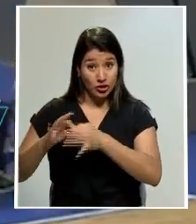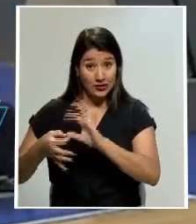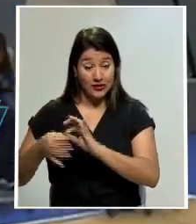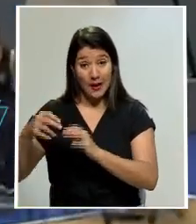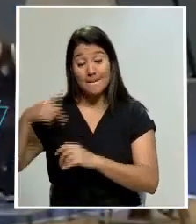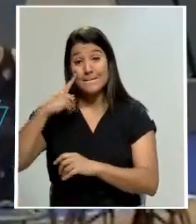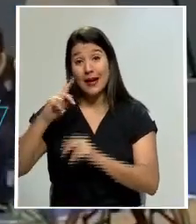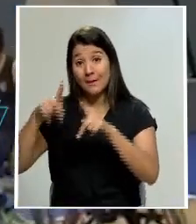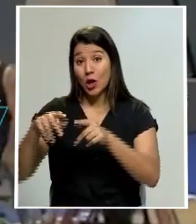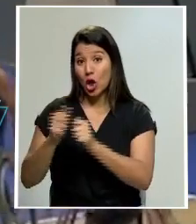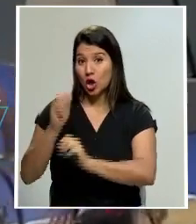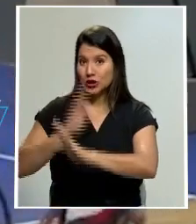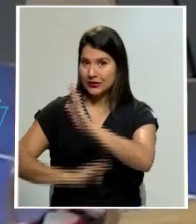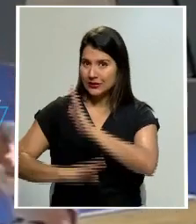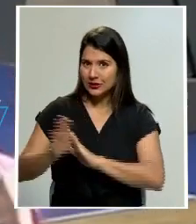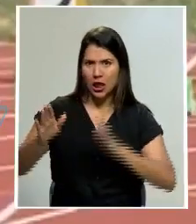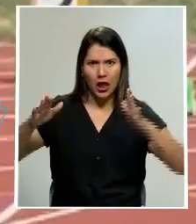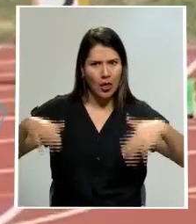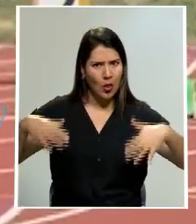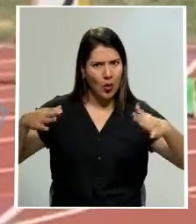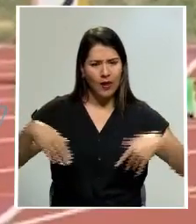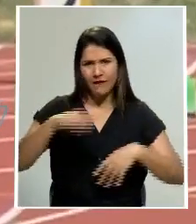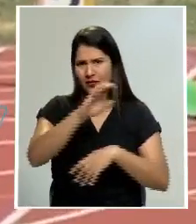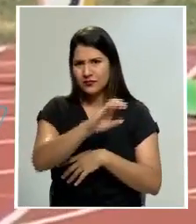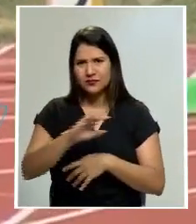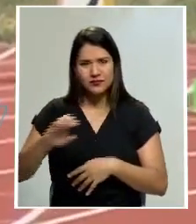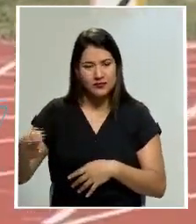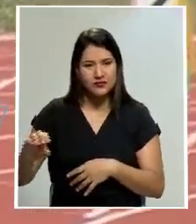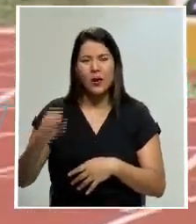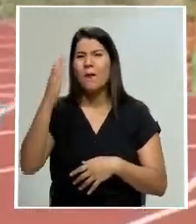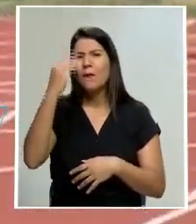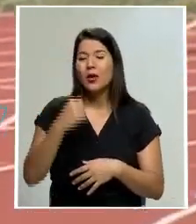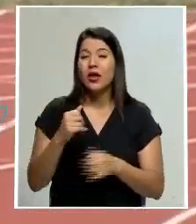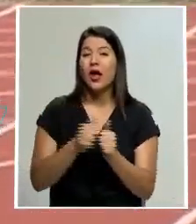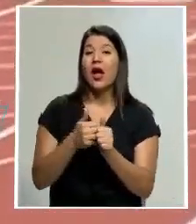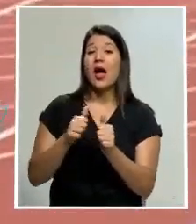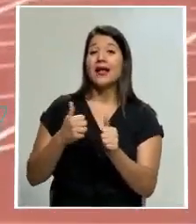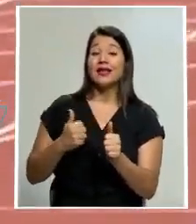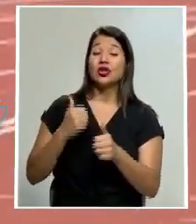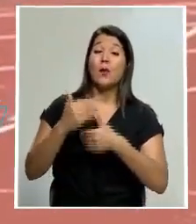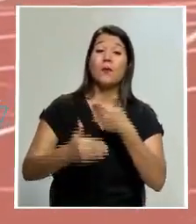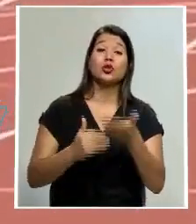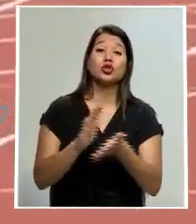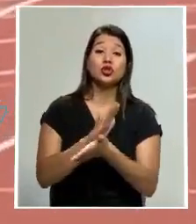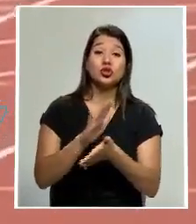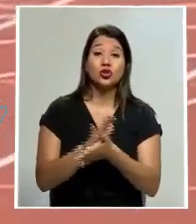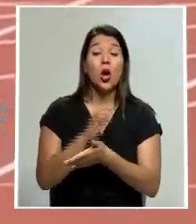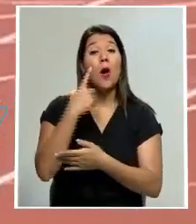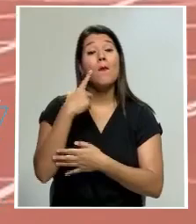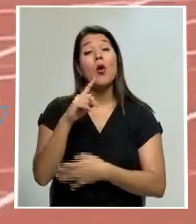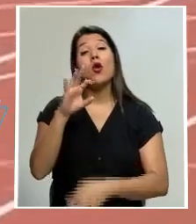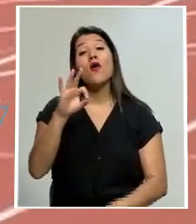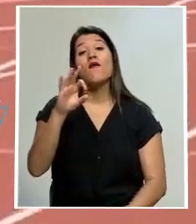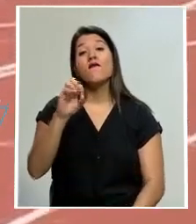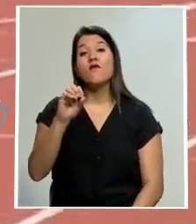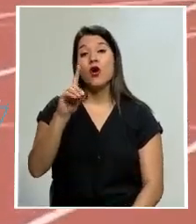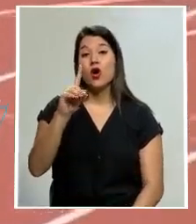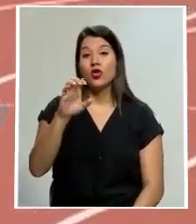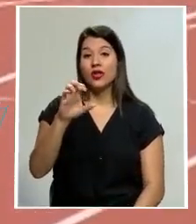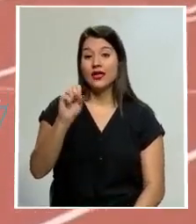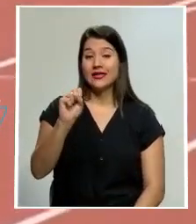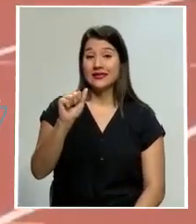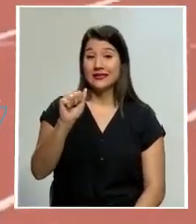ha sido girado al Comité Olímpico Nacional debido a un atraso en el papeleo por parte del FODESAF, según